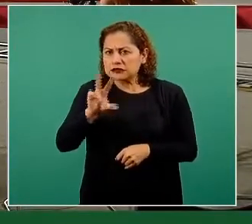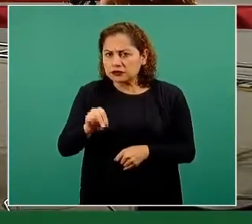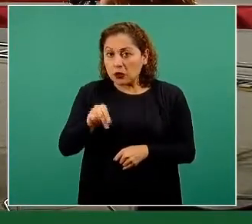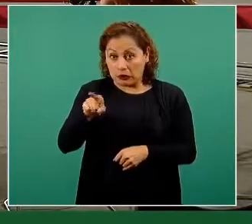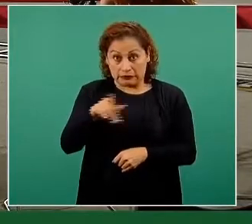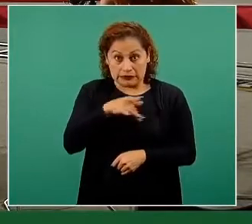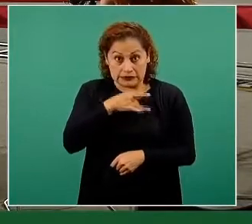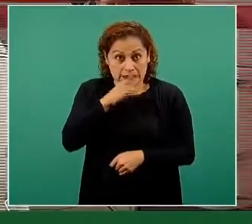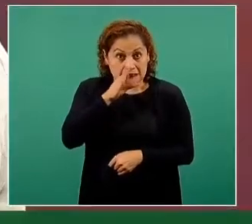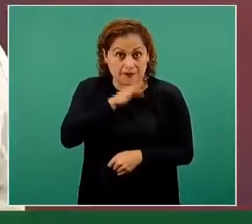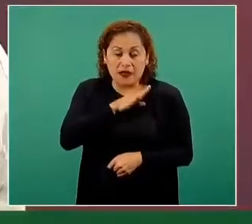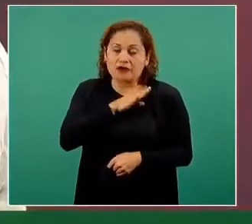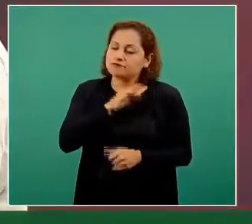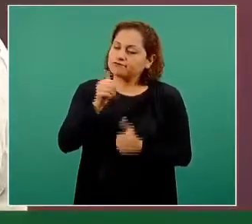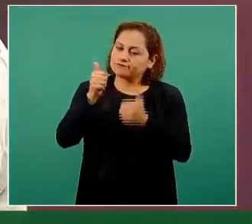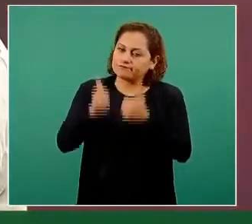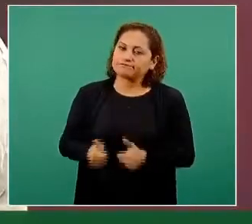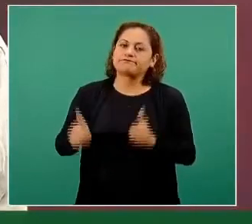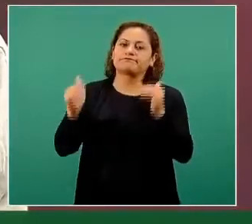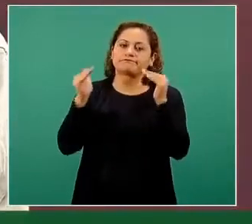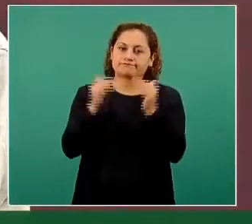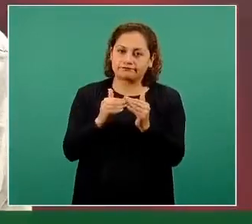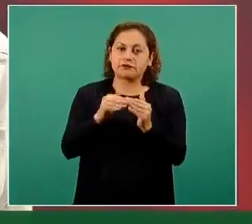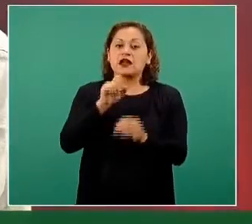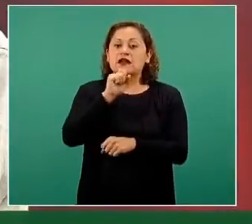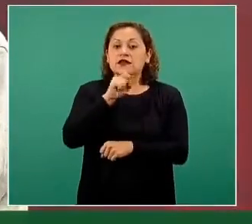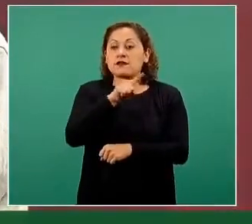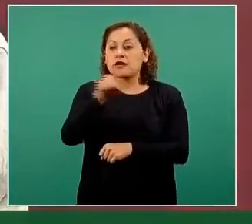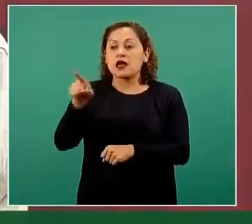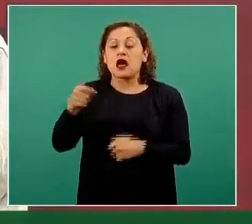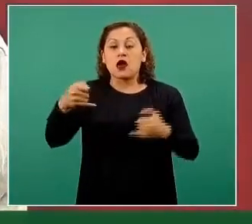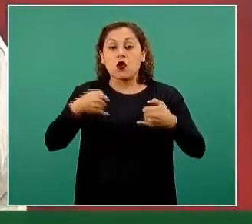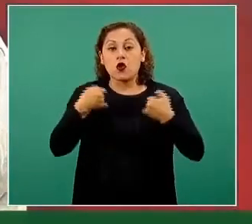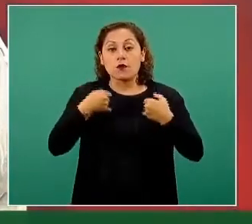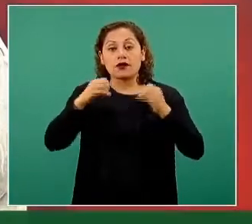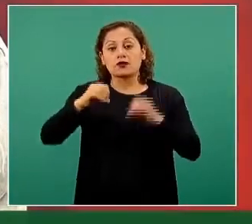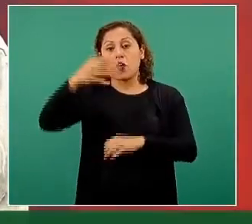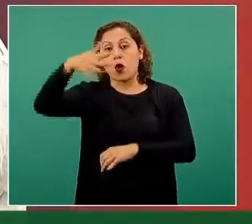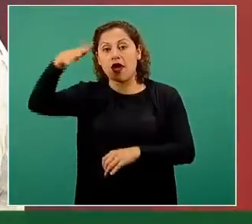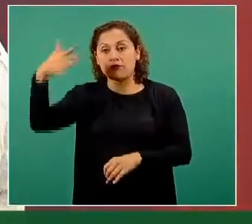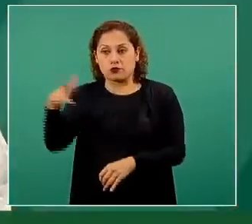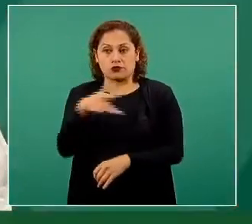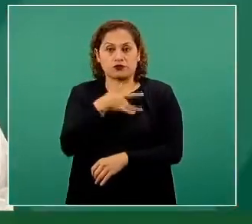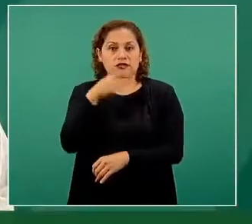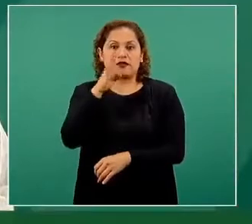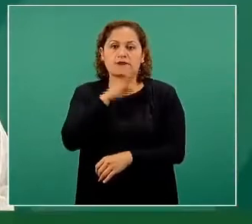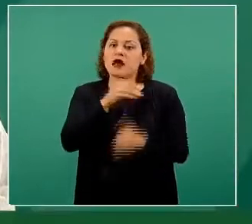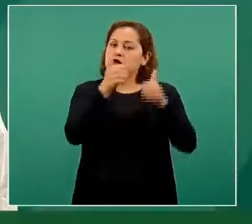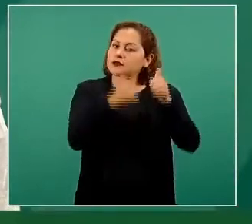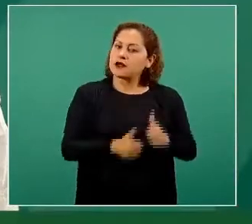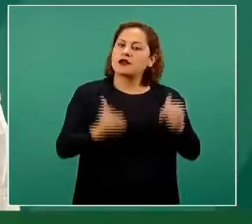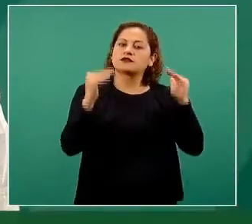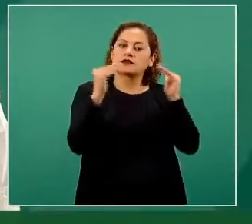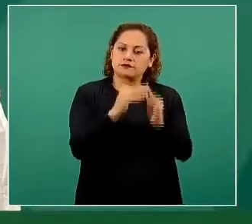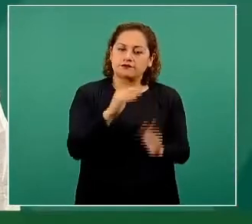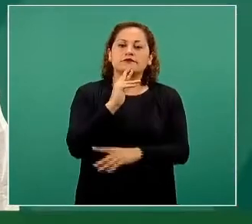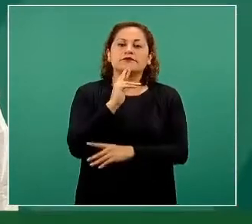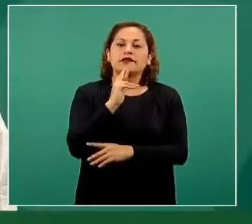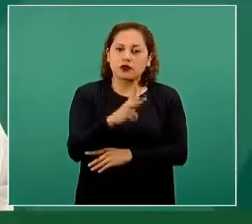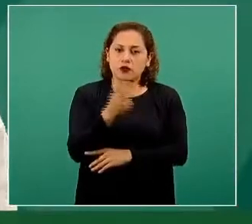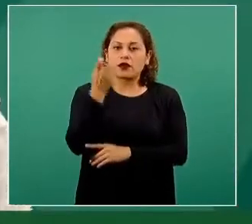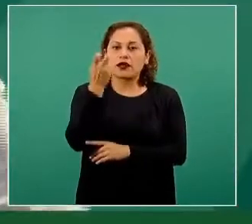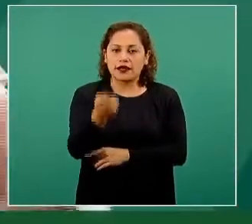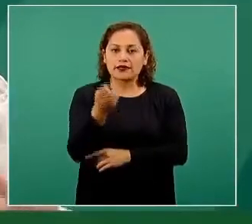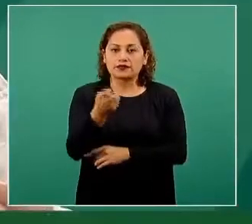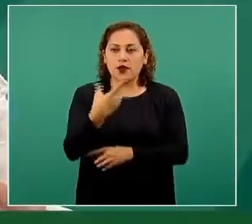enviarlos a la escuela o recomendarles, si ya son adolescentes y adultos, que se queden en la casa. Es mejor evitar de esa manera los